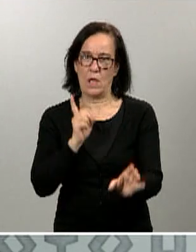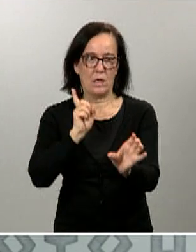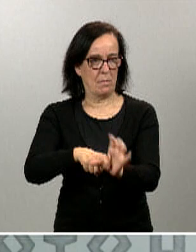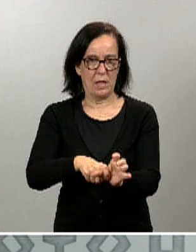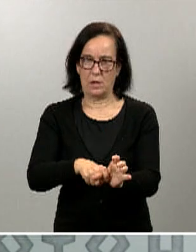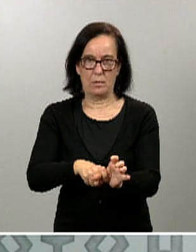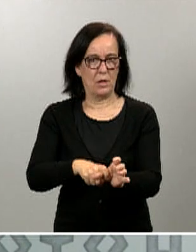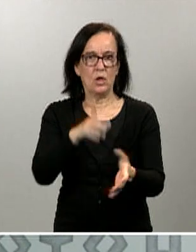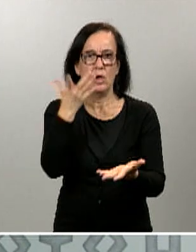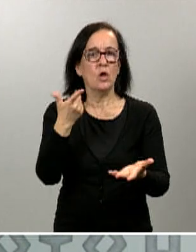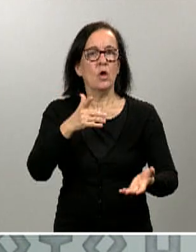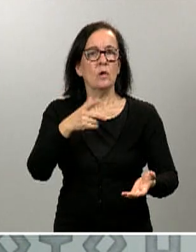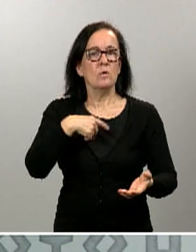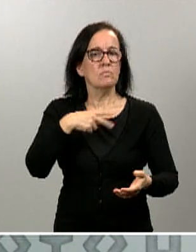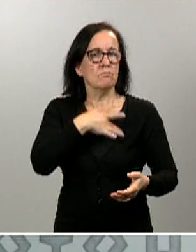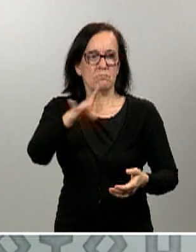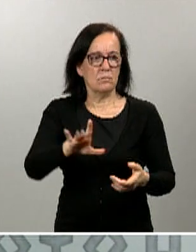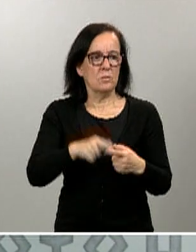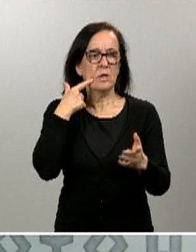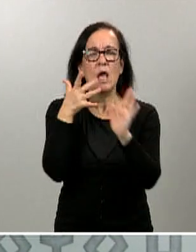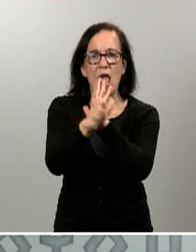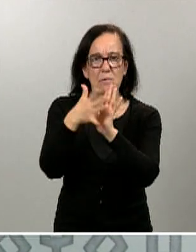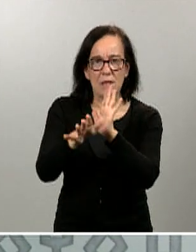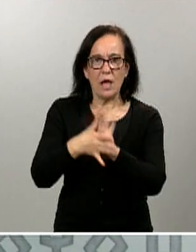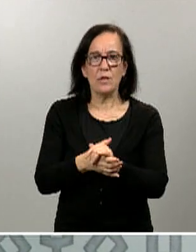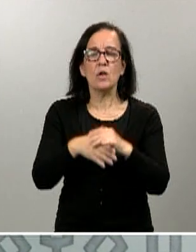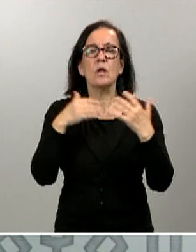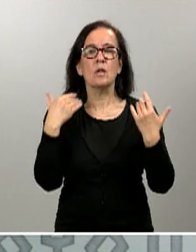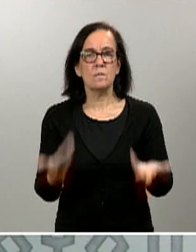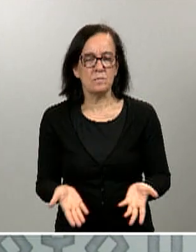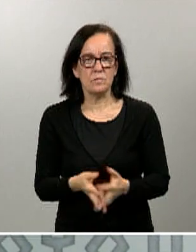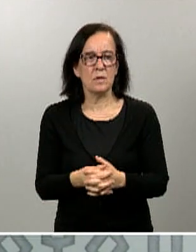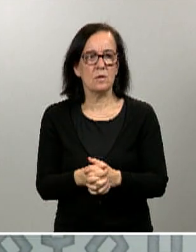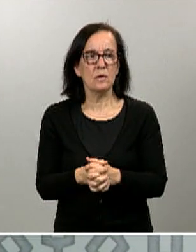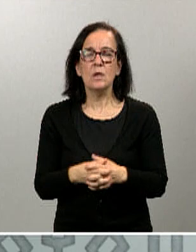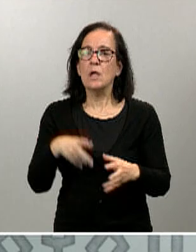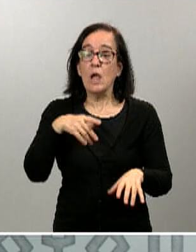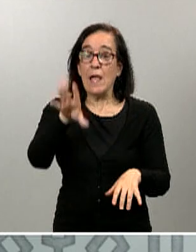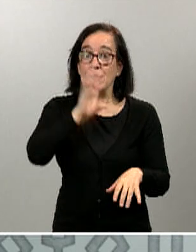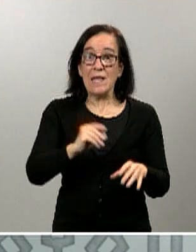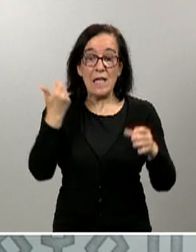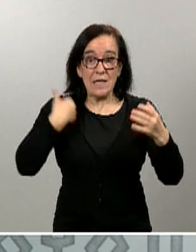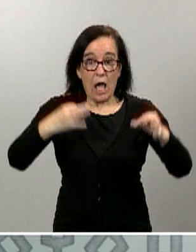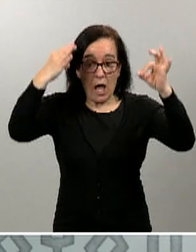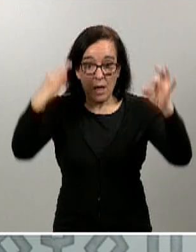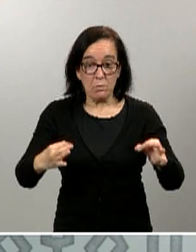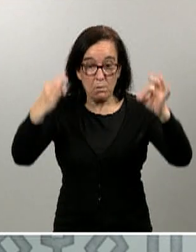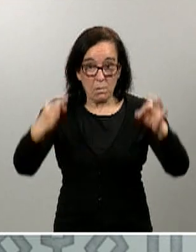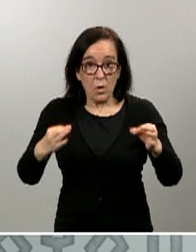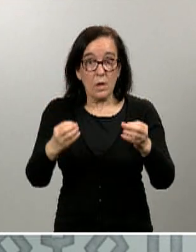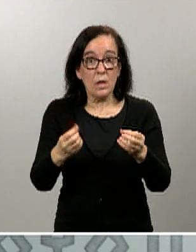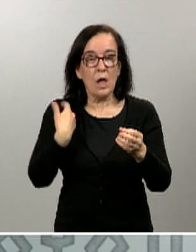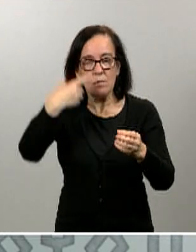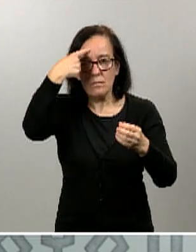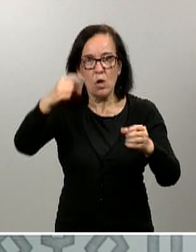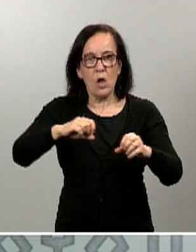consentimiento, con todo tipo de explicaciones. Entonces, bueno, entiendo que en cuanto lo tengamos se podrá publicar todo el diseño